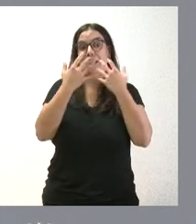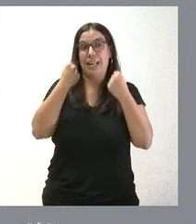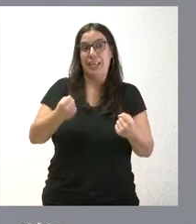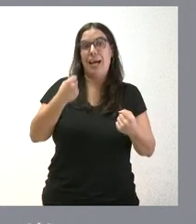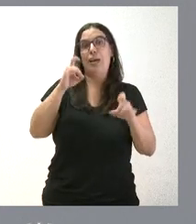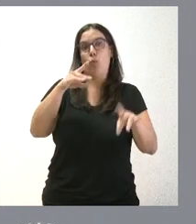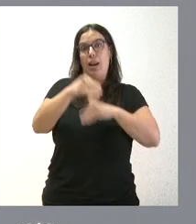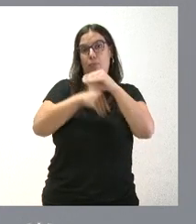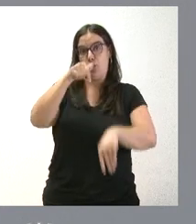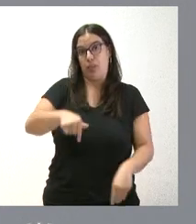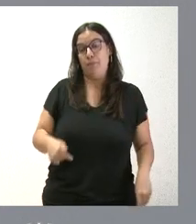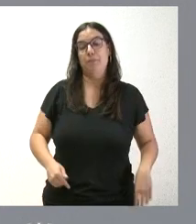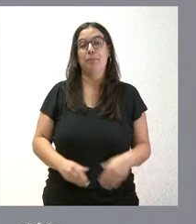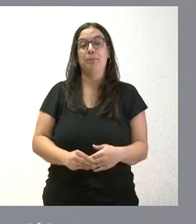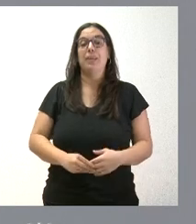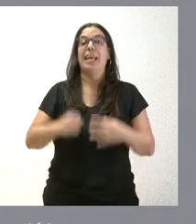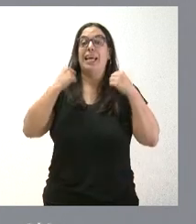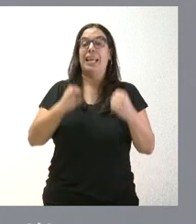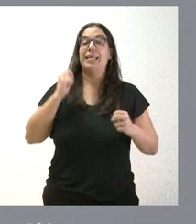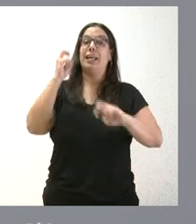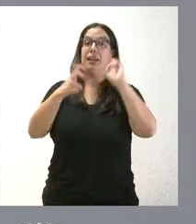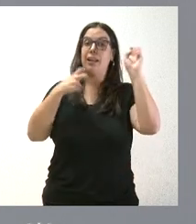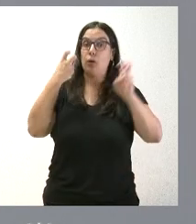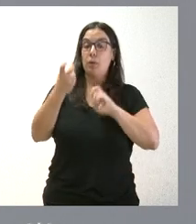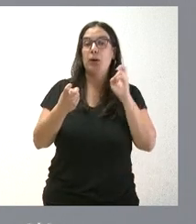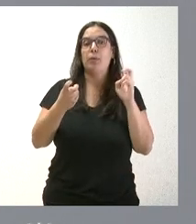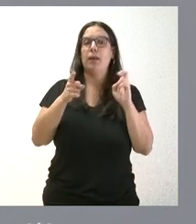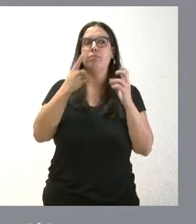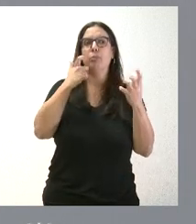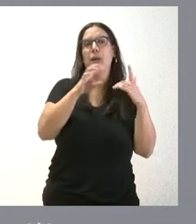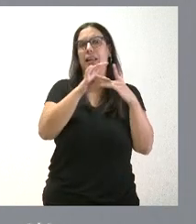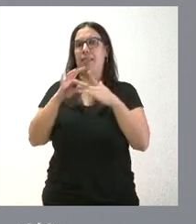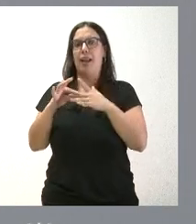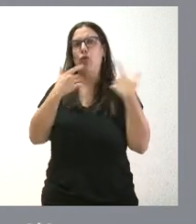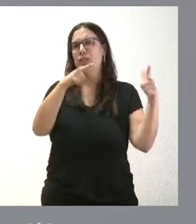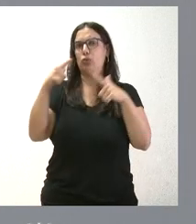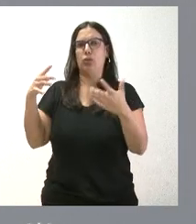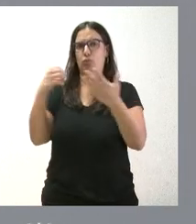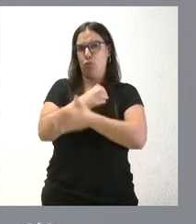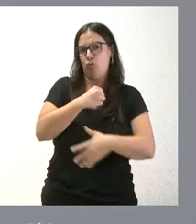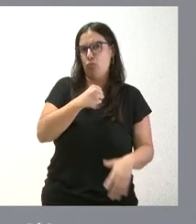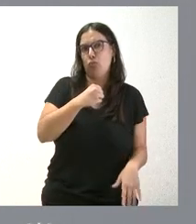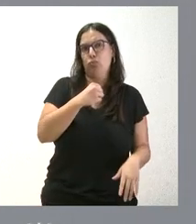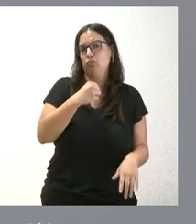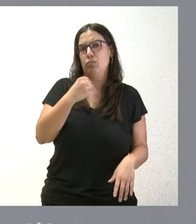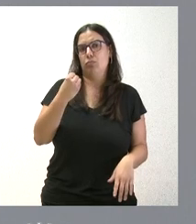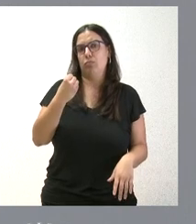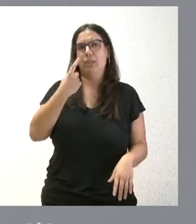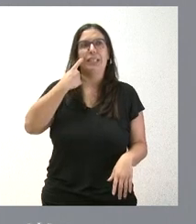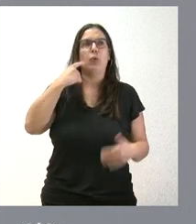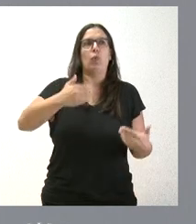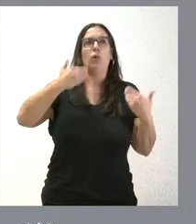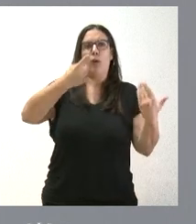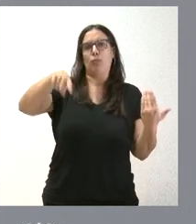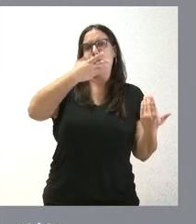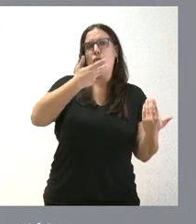Castilleros. Estas energías renovables, en el liderazgo, en casi todos los sectores, no solamente los más tradicionales que ustedes